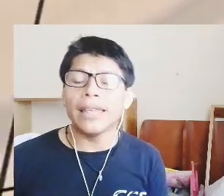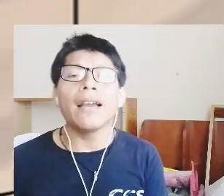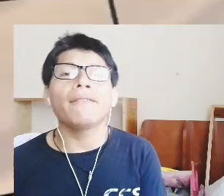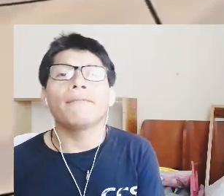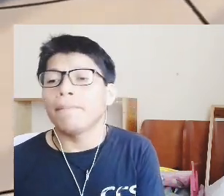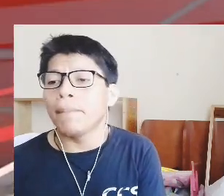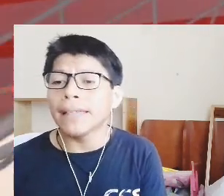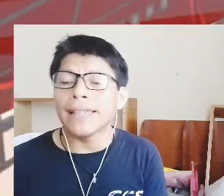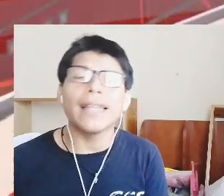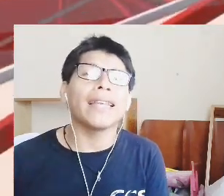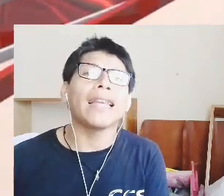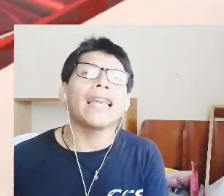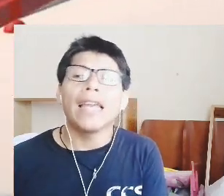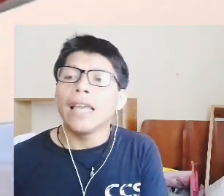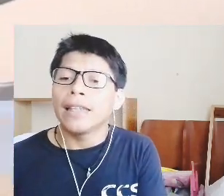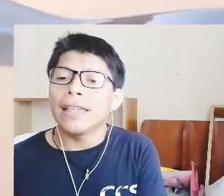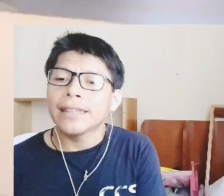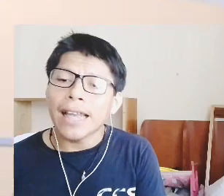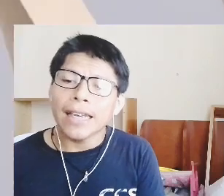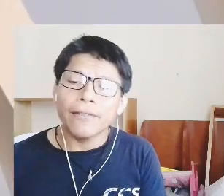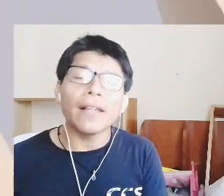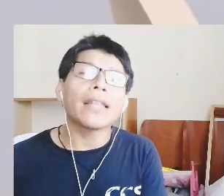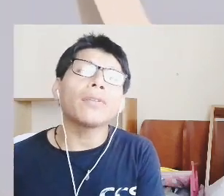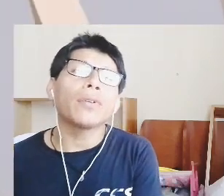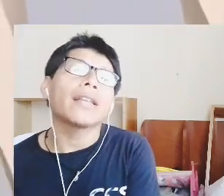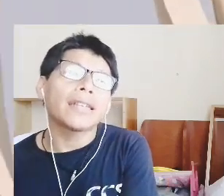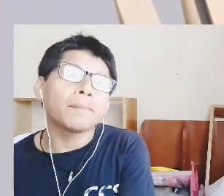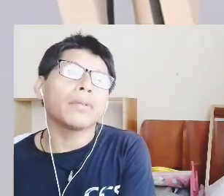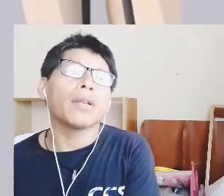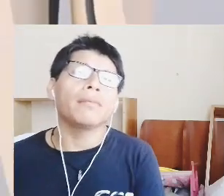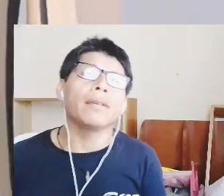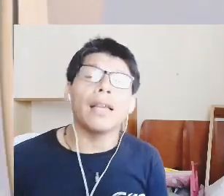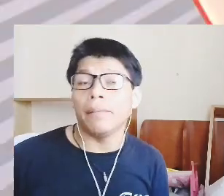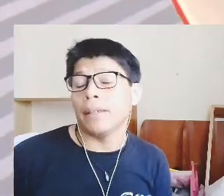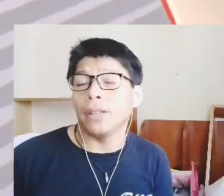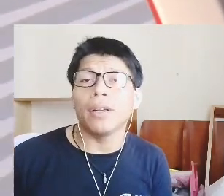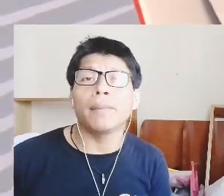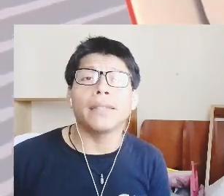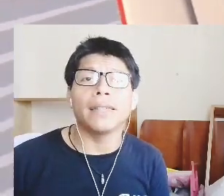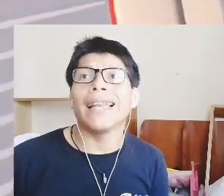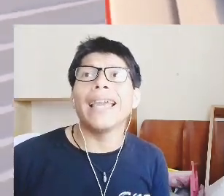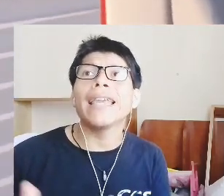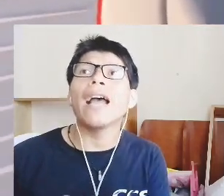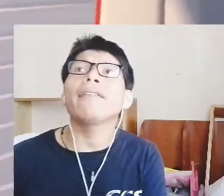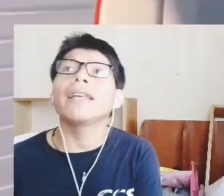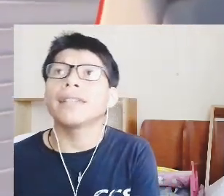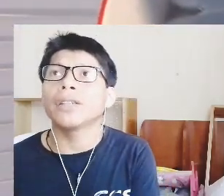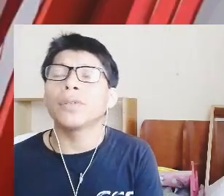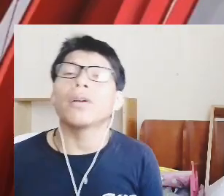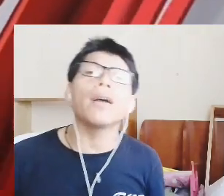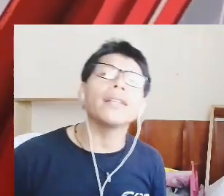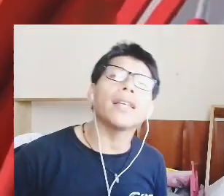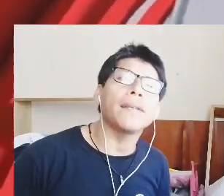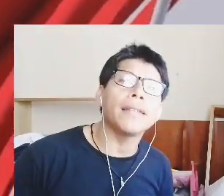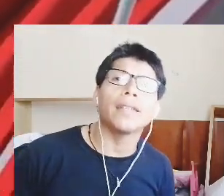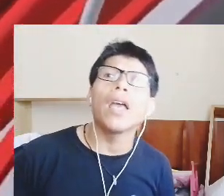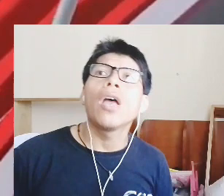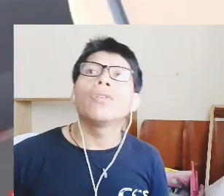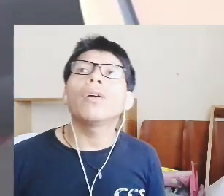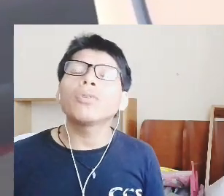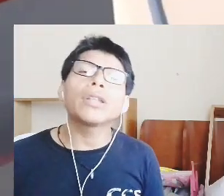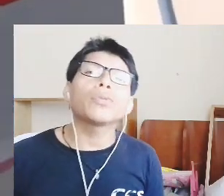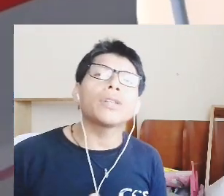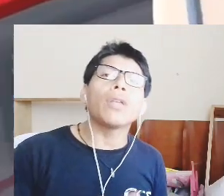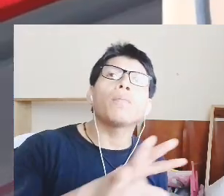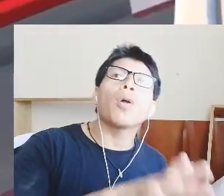porque ya basta de de estarle faltando el respeto a la investidura presidencial ella habla de censura cuantas veces